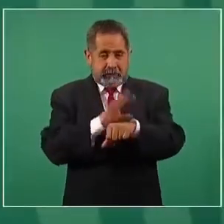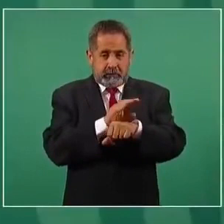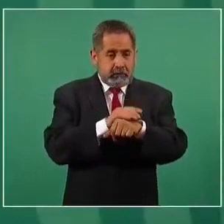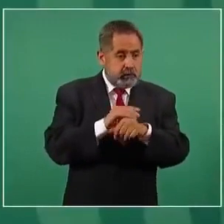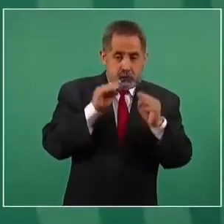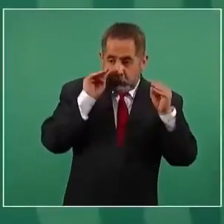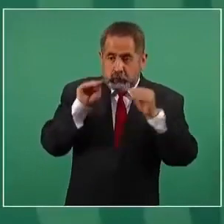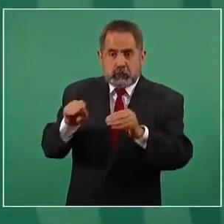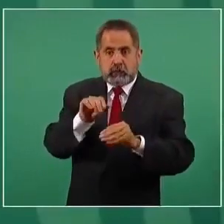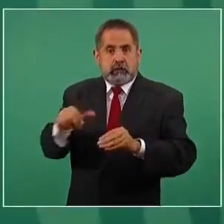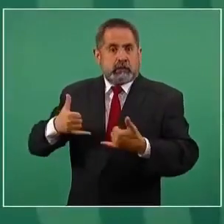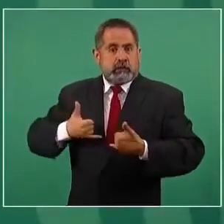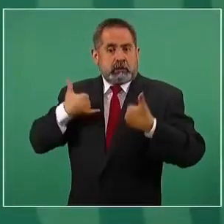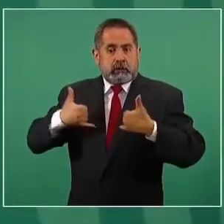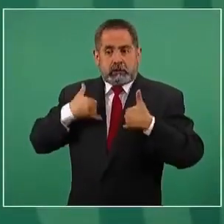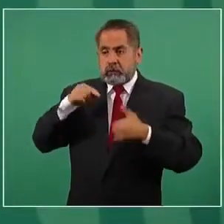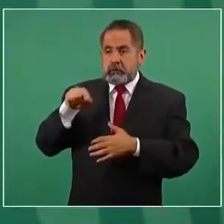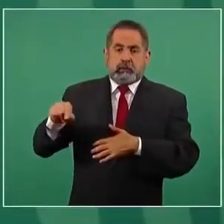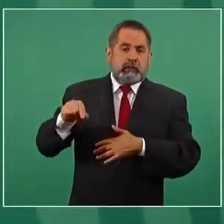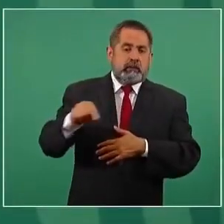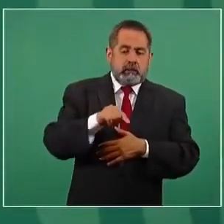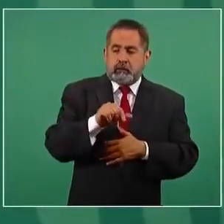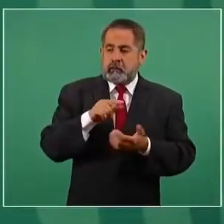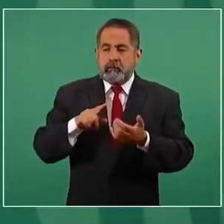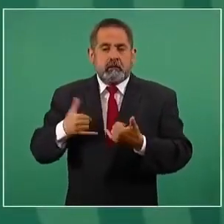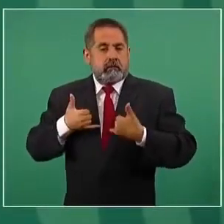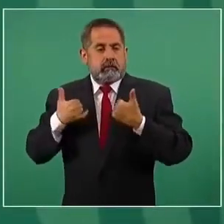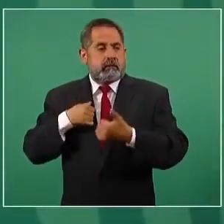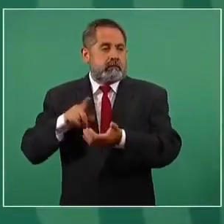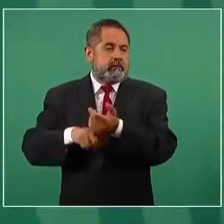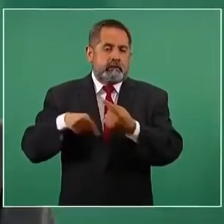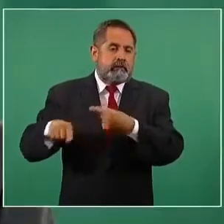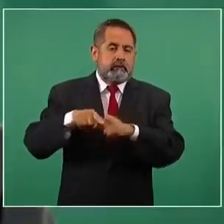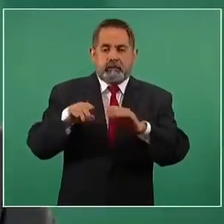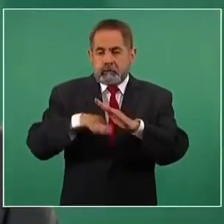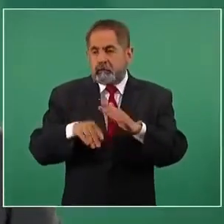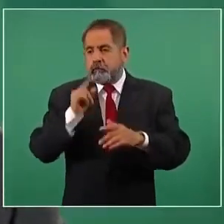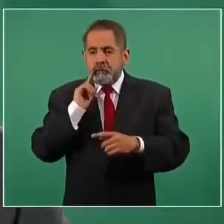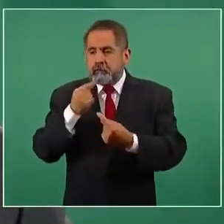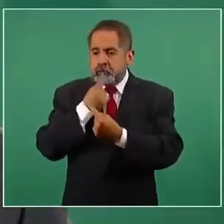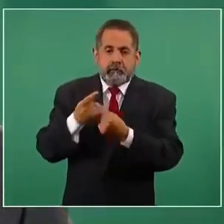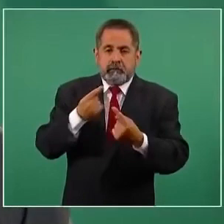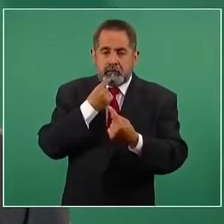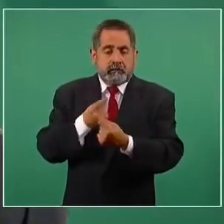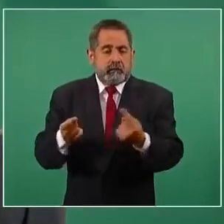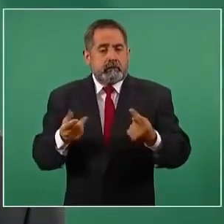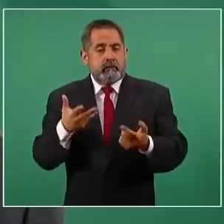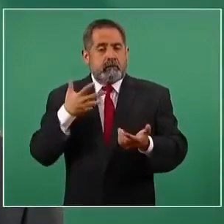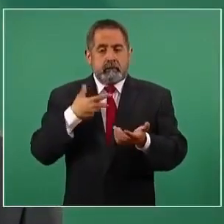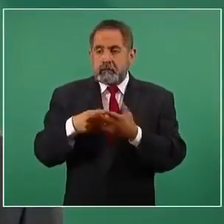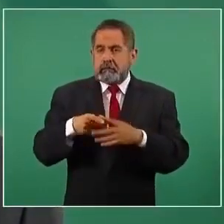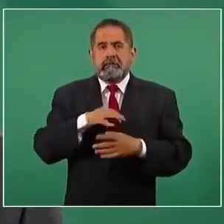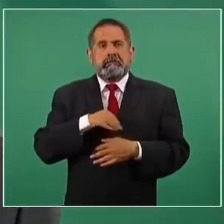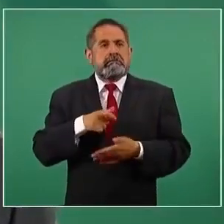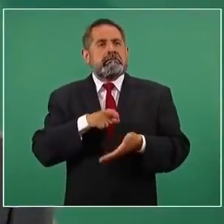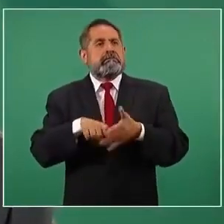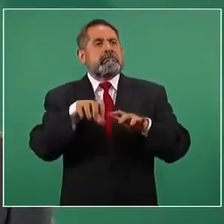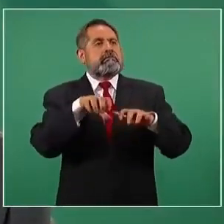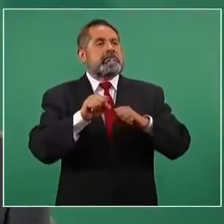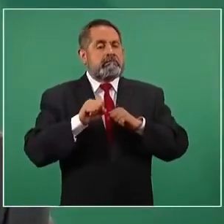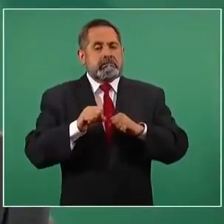juventudes, a adolescentes menores o incluso niñas y niños que tienen el alcance de